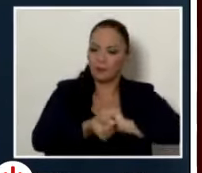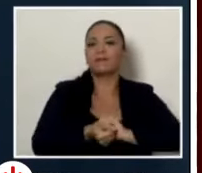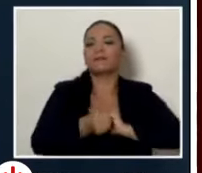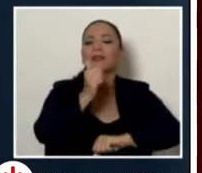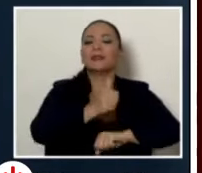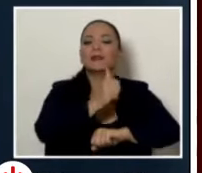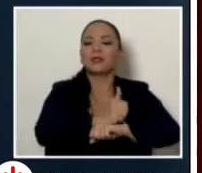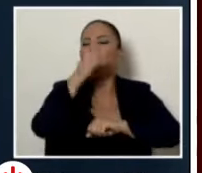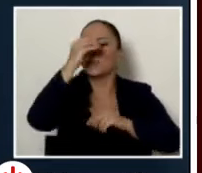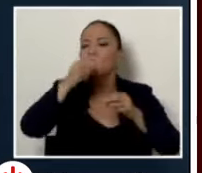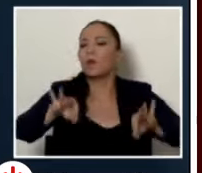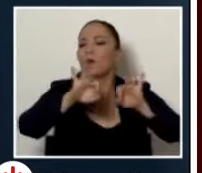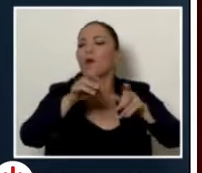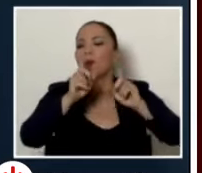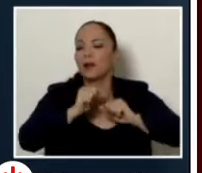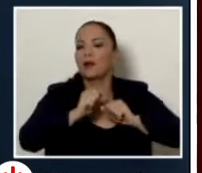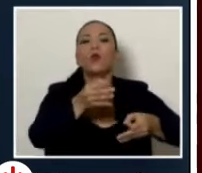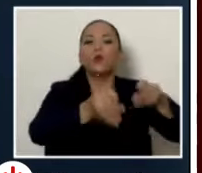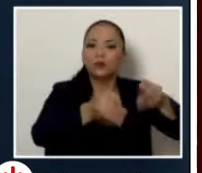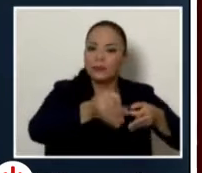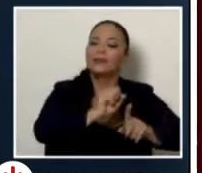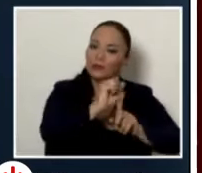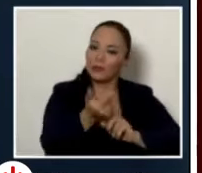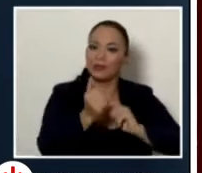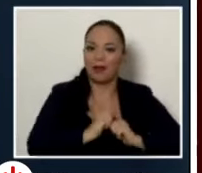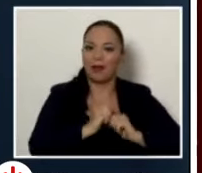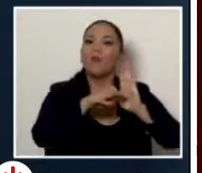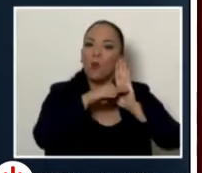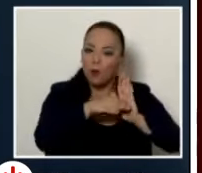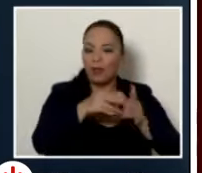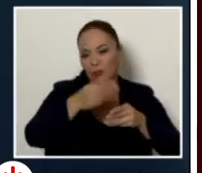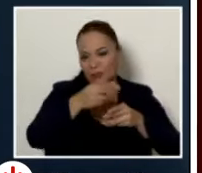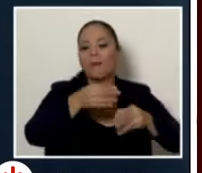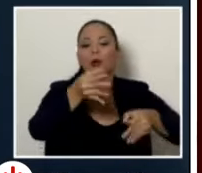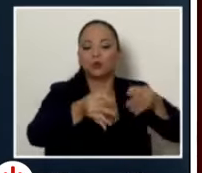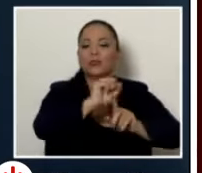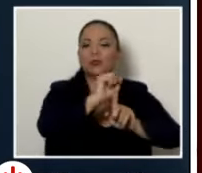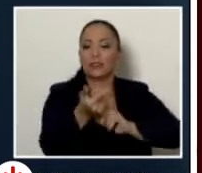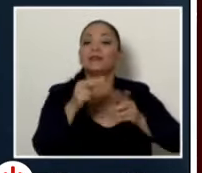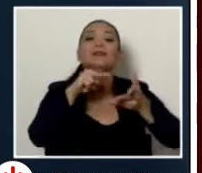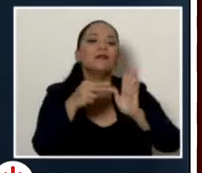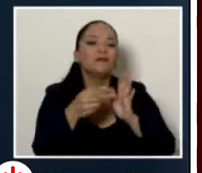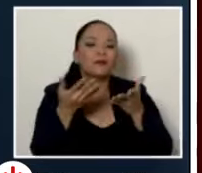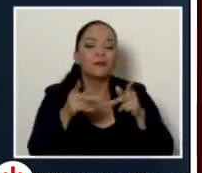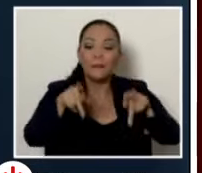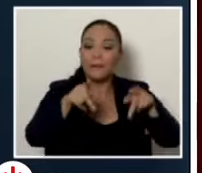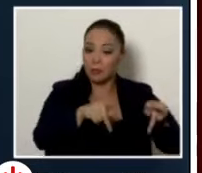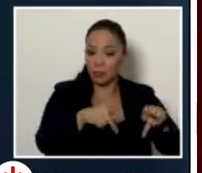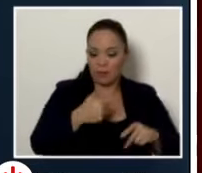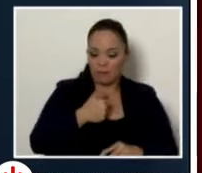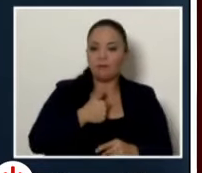en este país. Y es el criterio de la justicia social. Este nuevo modelo, entonces, permite que las personas puedan llenar un